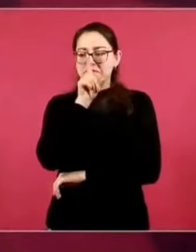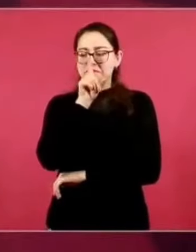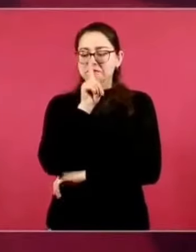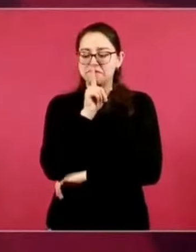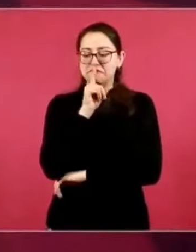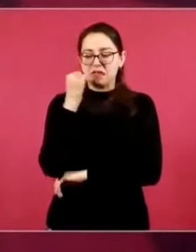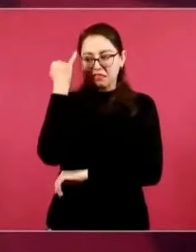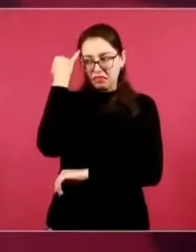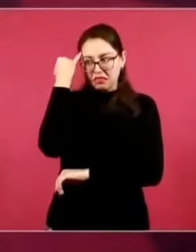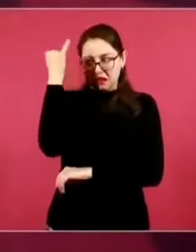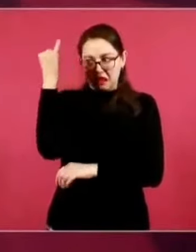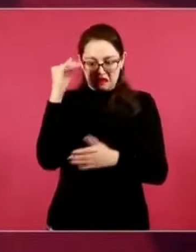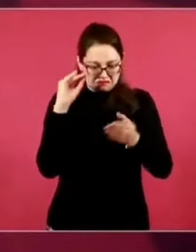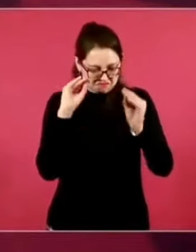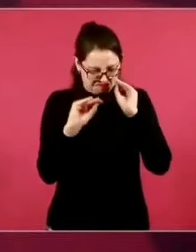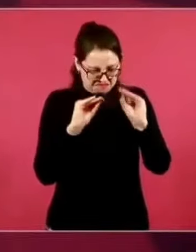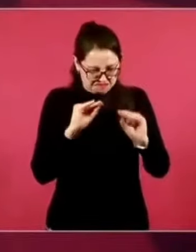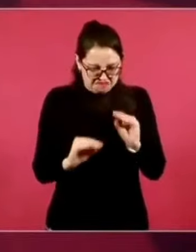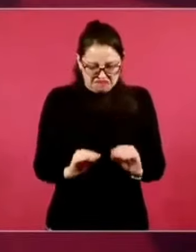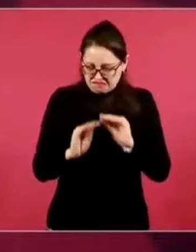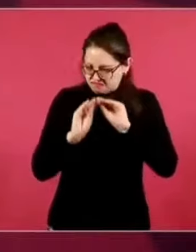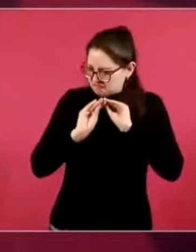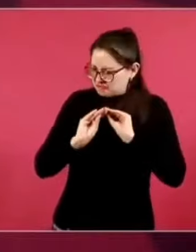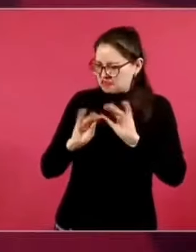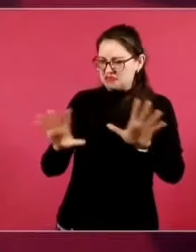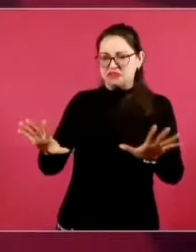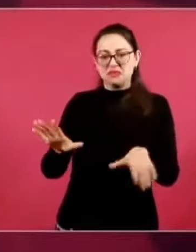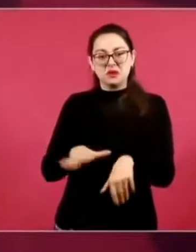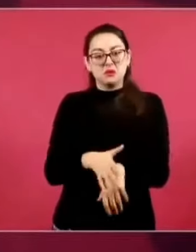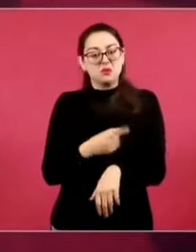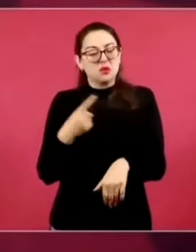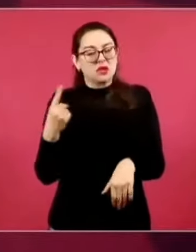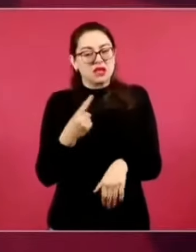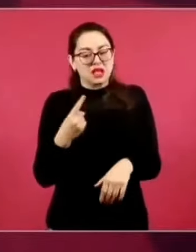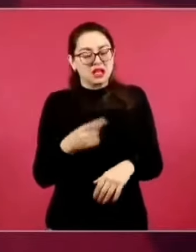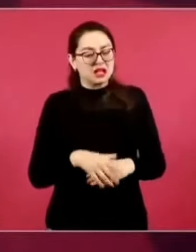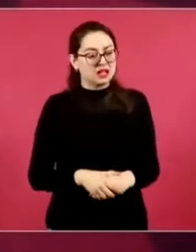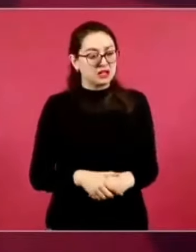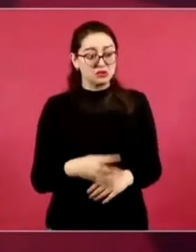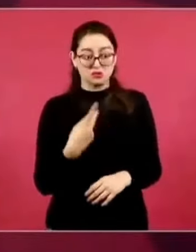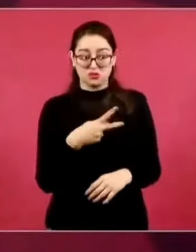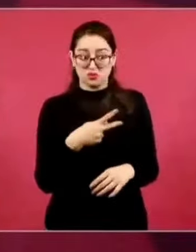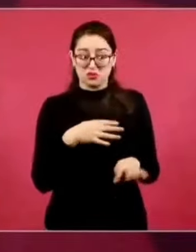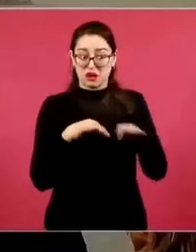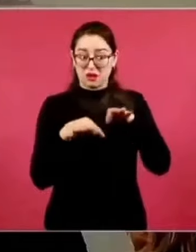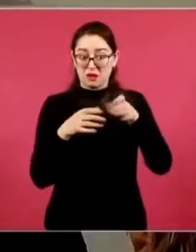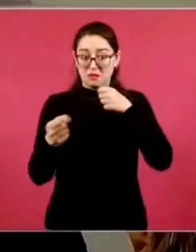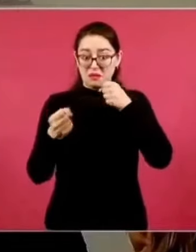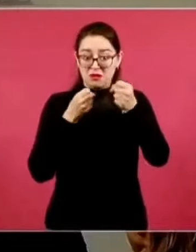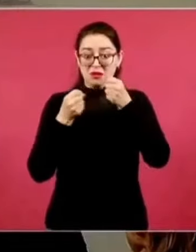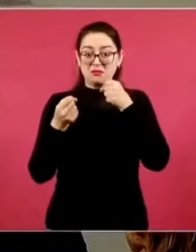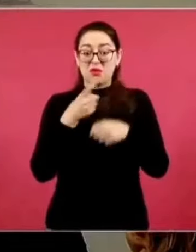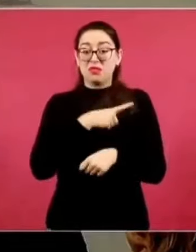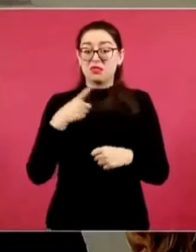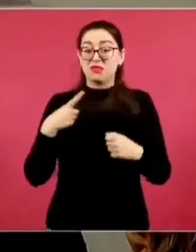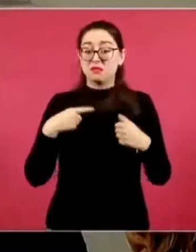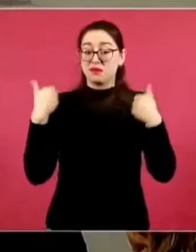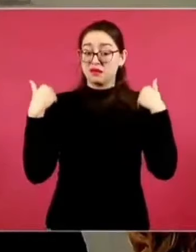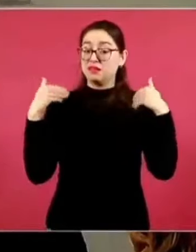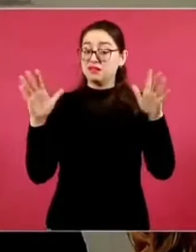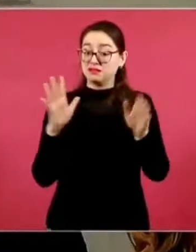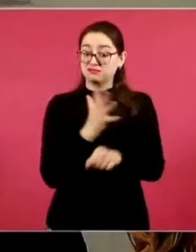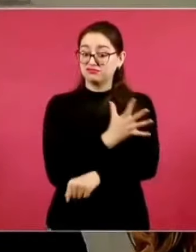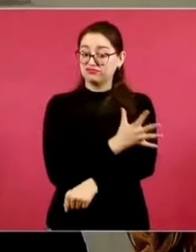regirse por el principio de verdad que marca el periodismo? Aquí en la pantalla